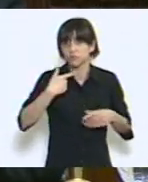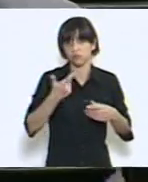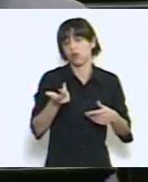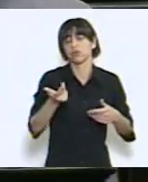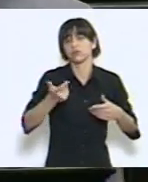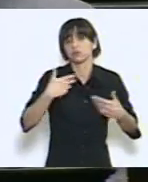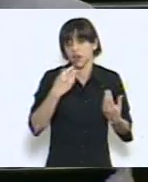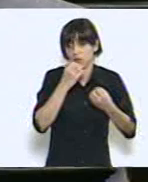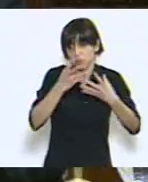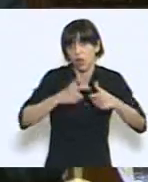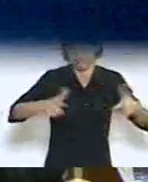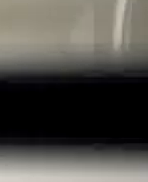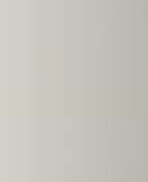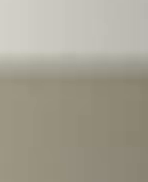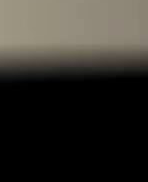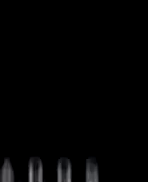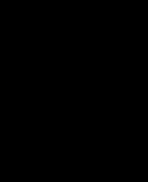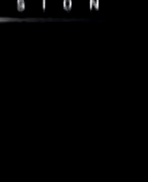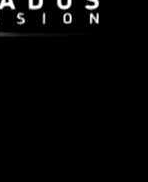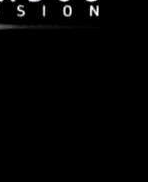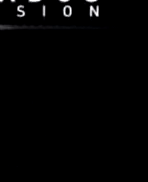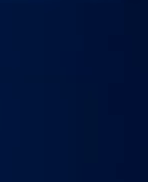bajo la parra, chiquitos. Gracias. Gracias, diputado.